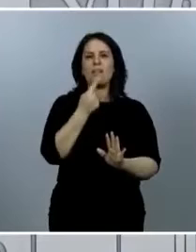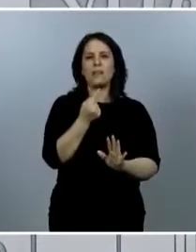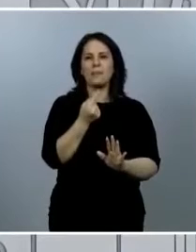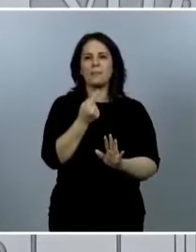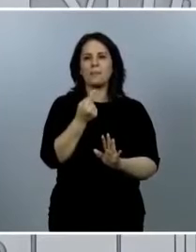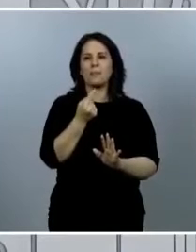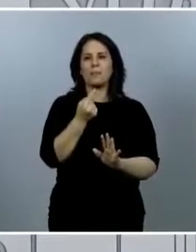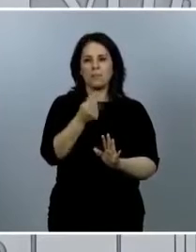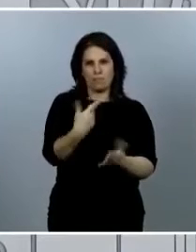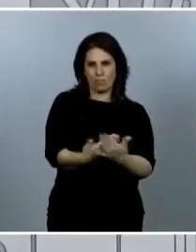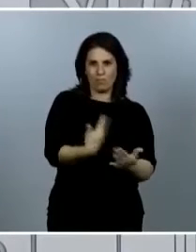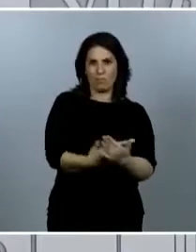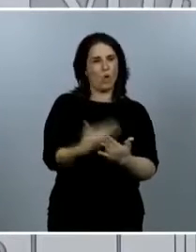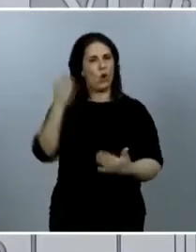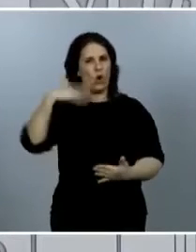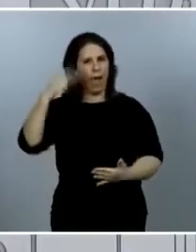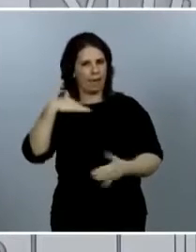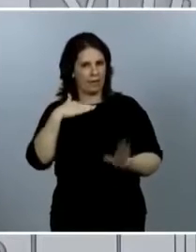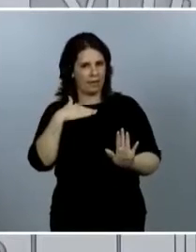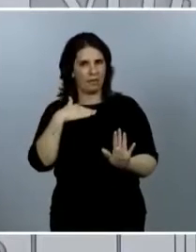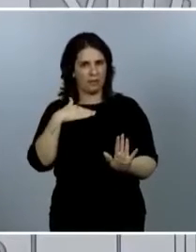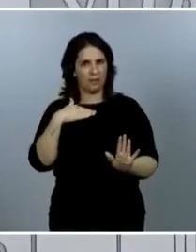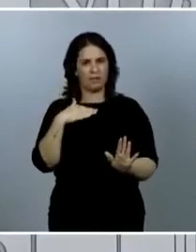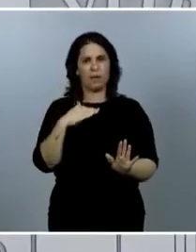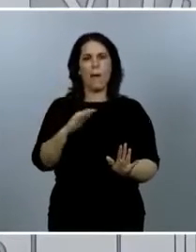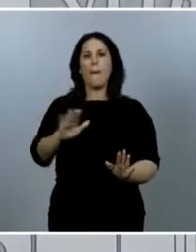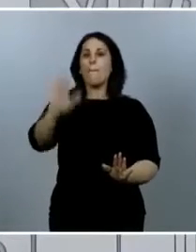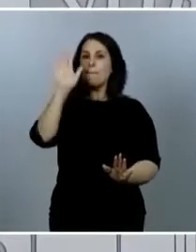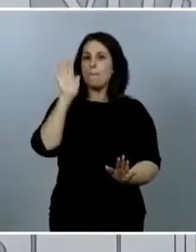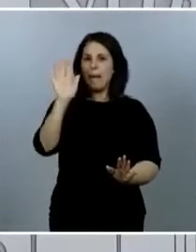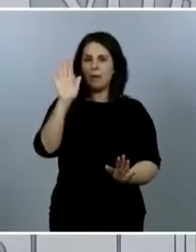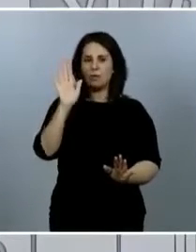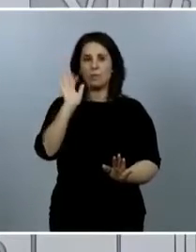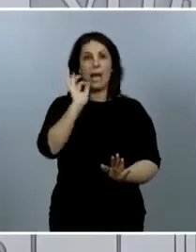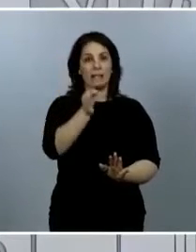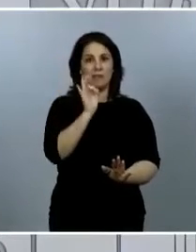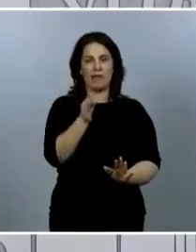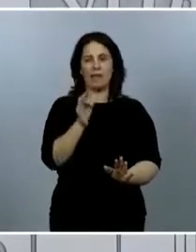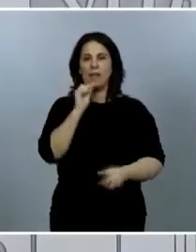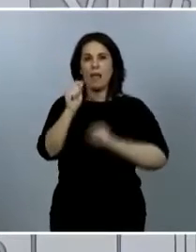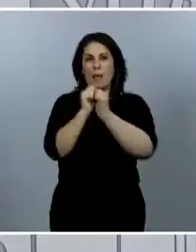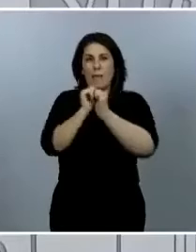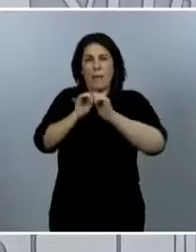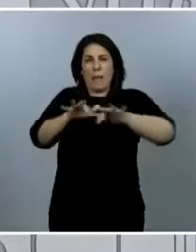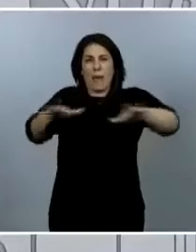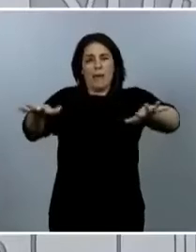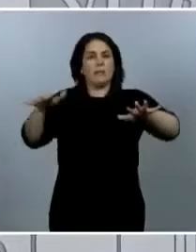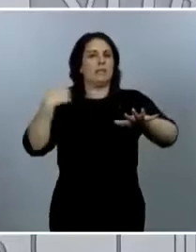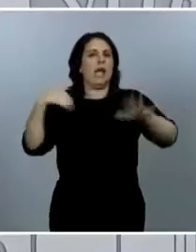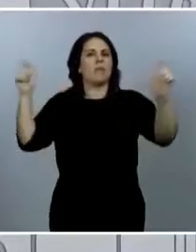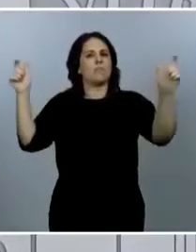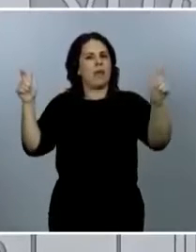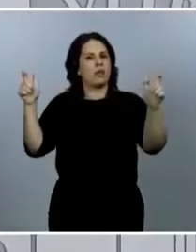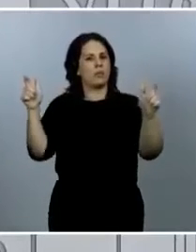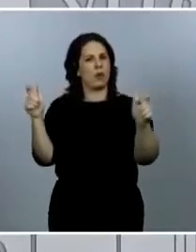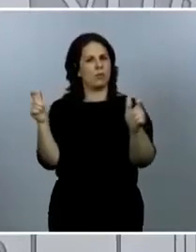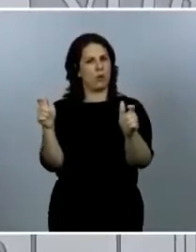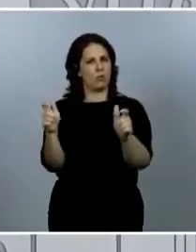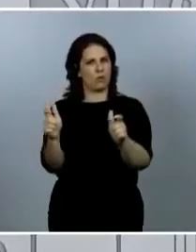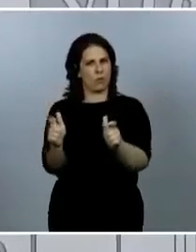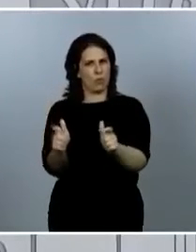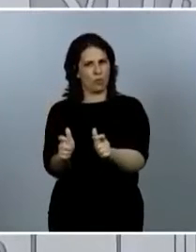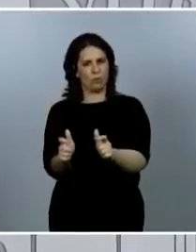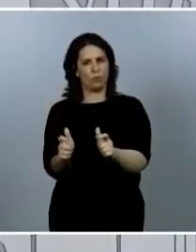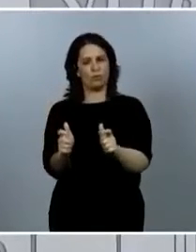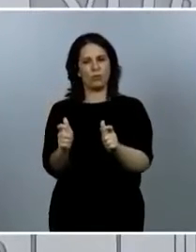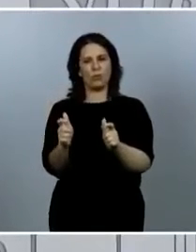Pero sí que es cierto que, a medida que va descendiendo la epidemia, el volumen, la parte proporcional de